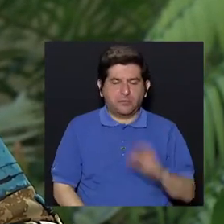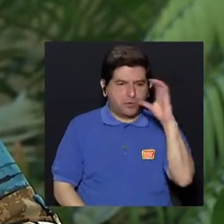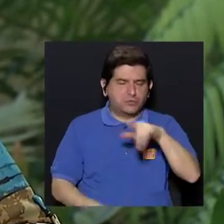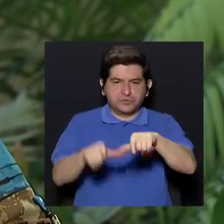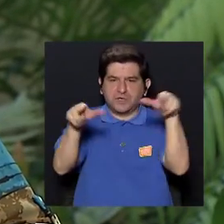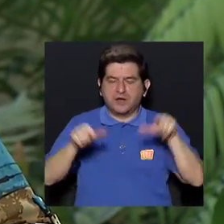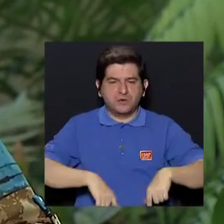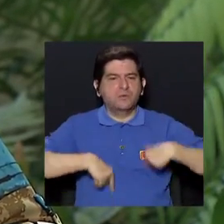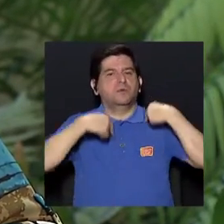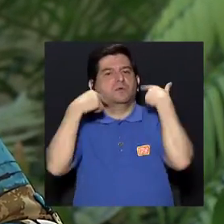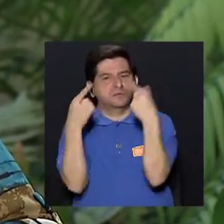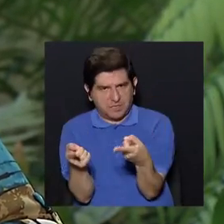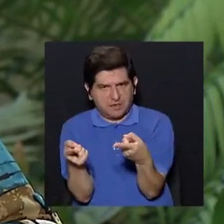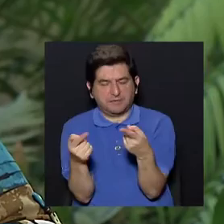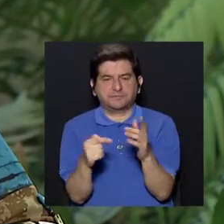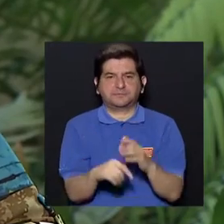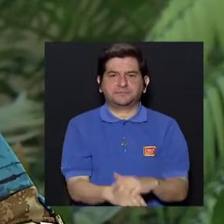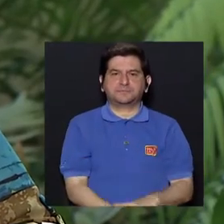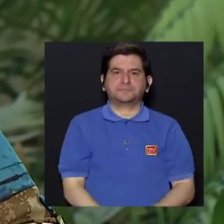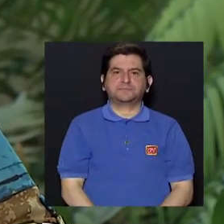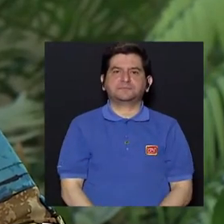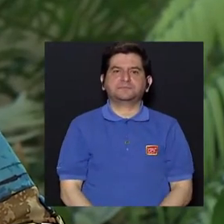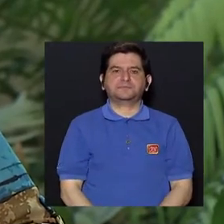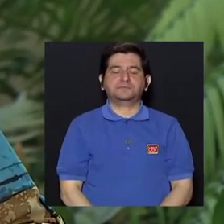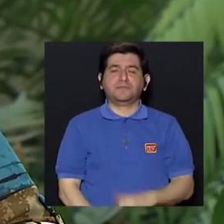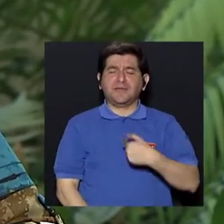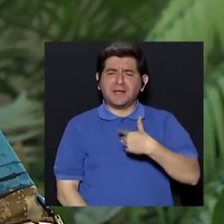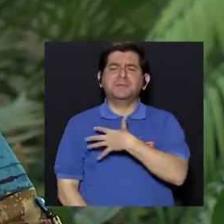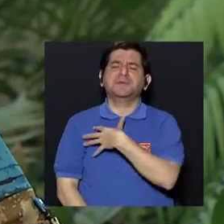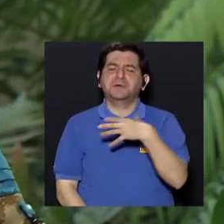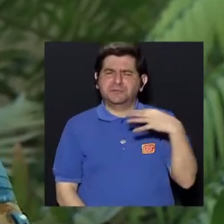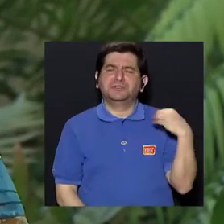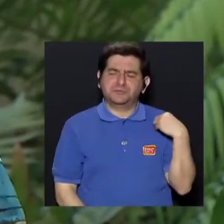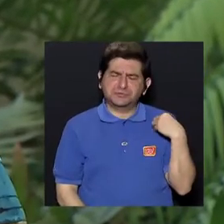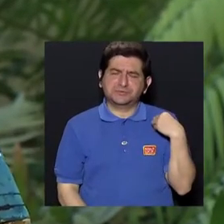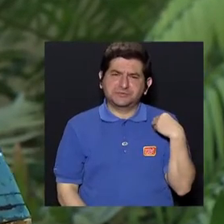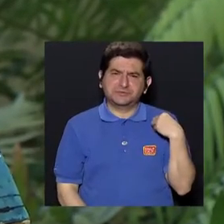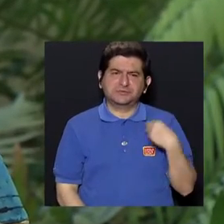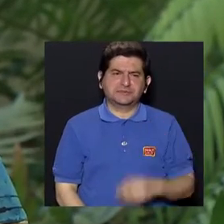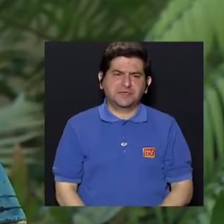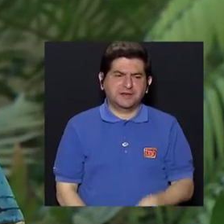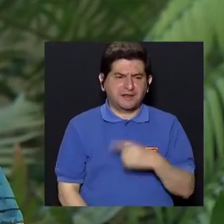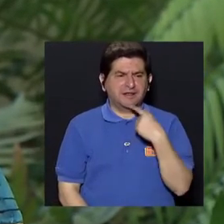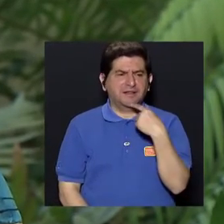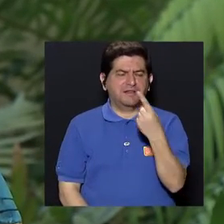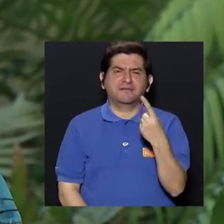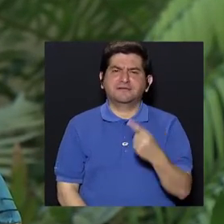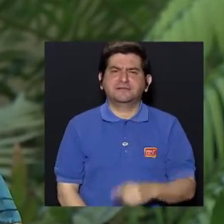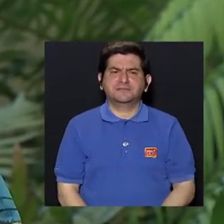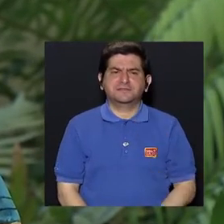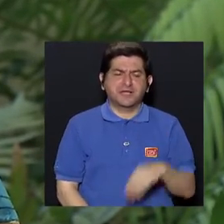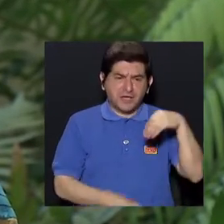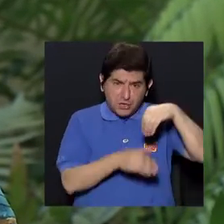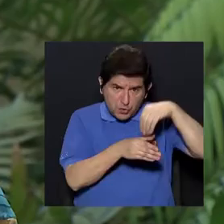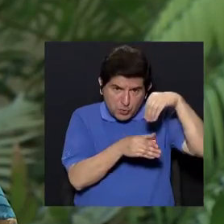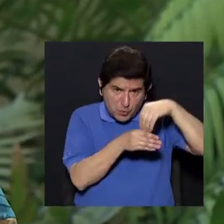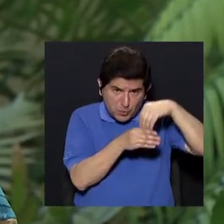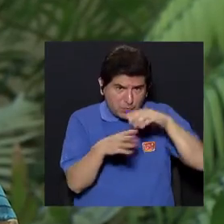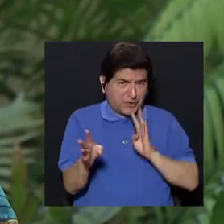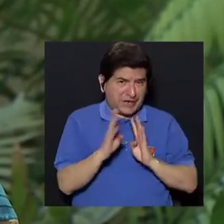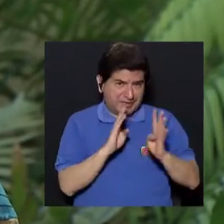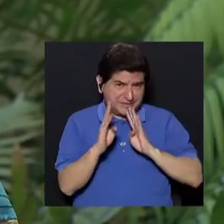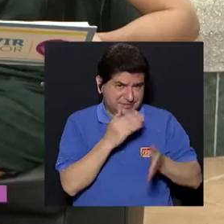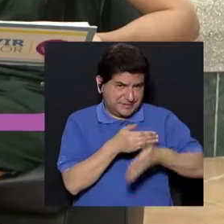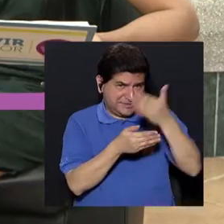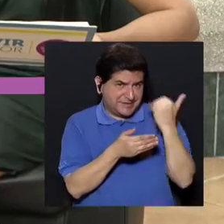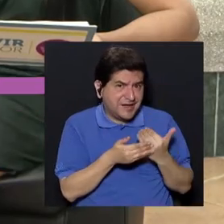llevarlos, ¿verdad? Este, que sí me gustaría, digamos, decir, estos componentes que estamos